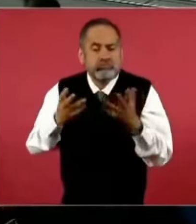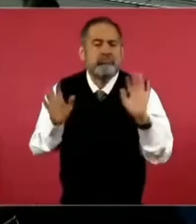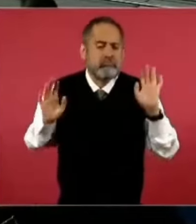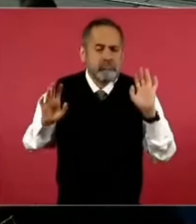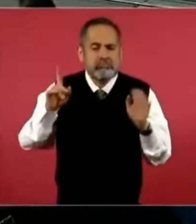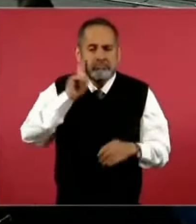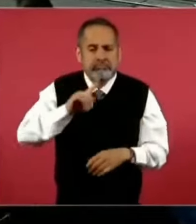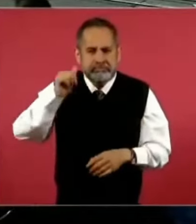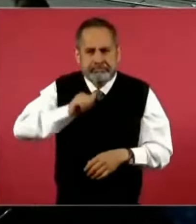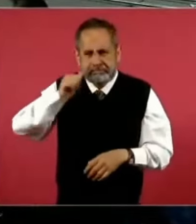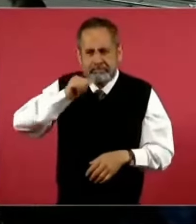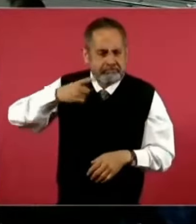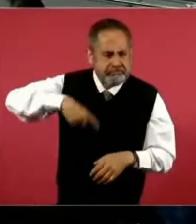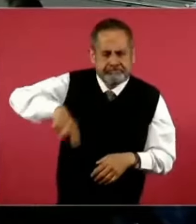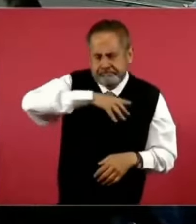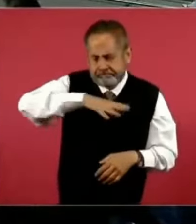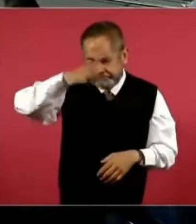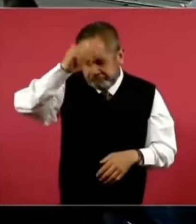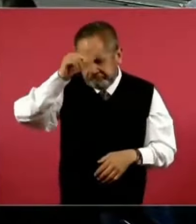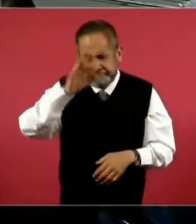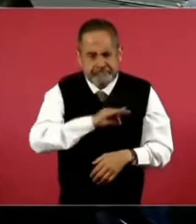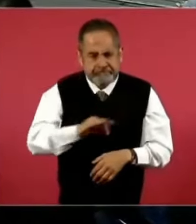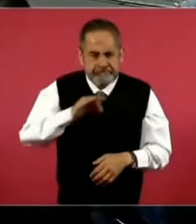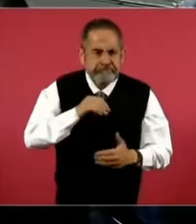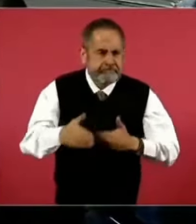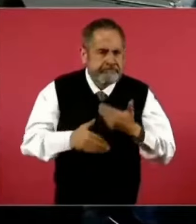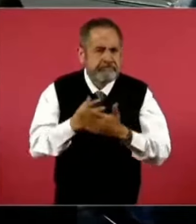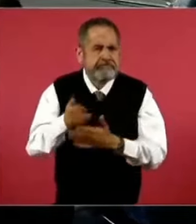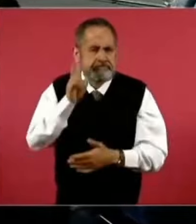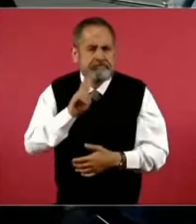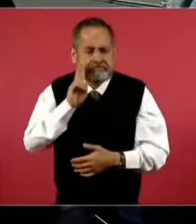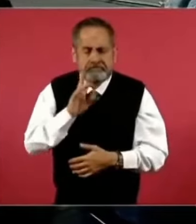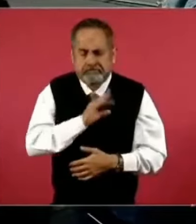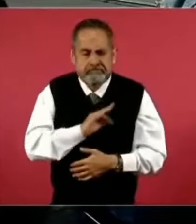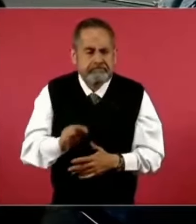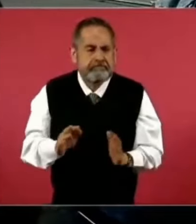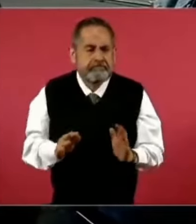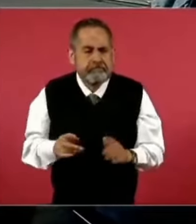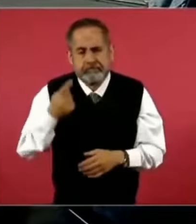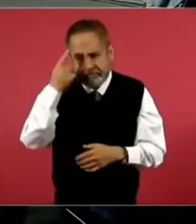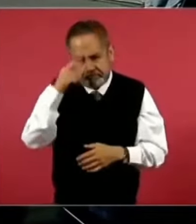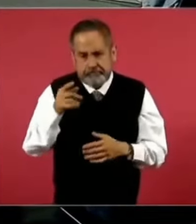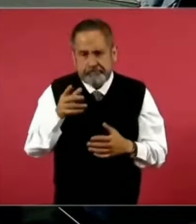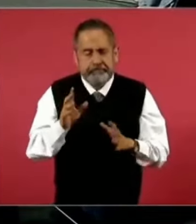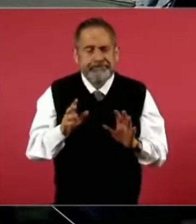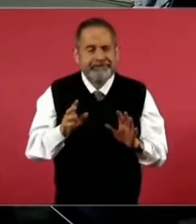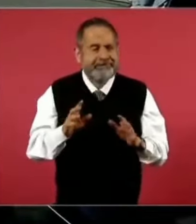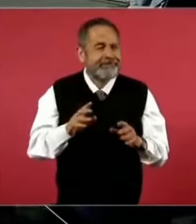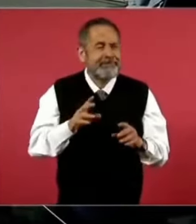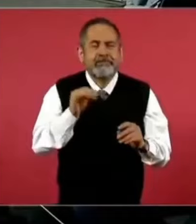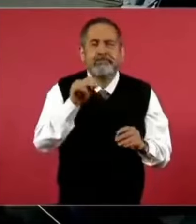planteamos eso, el llegar a un acuerdo para evitar